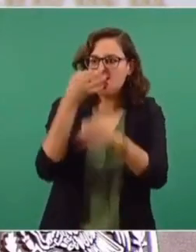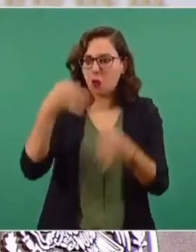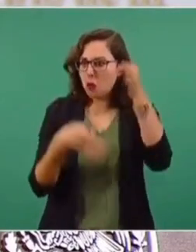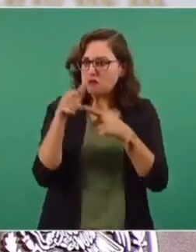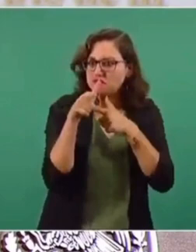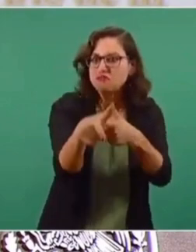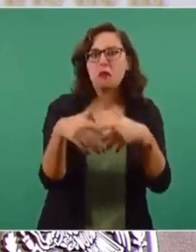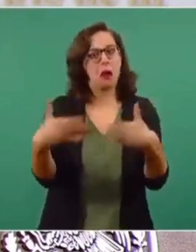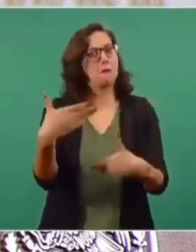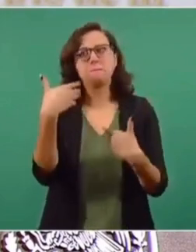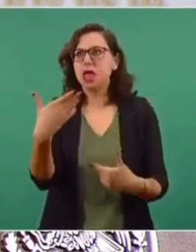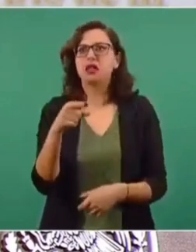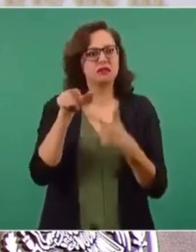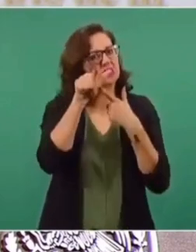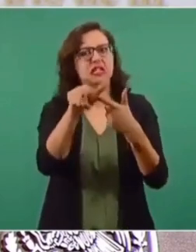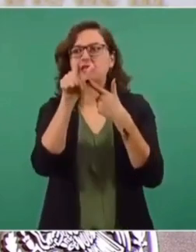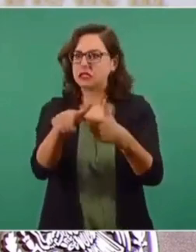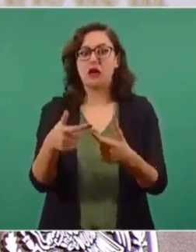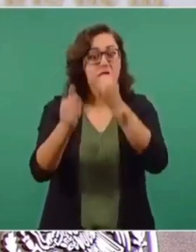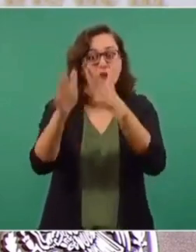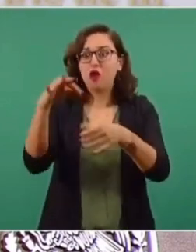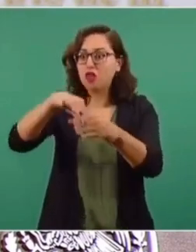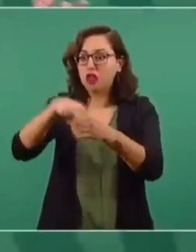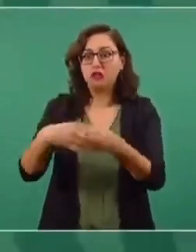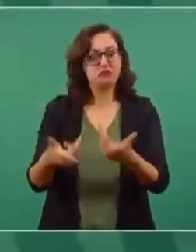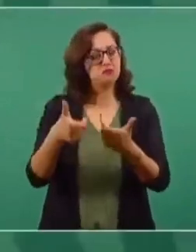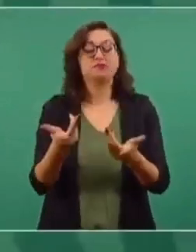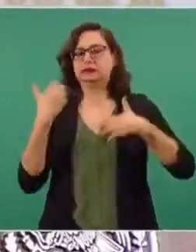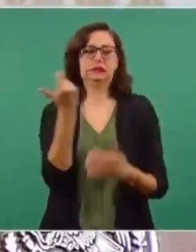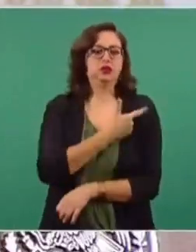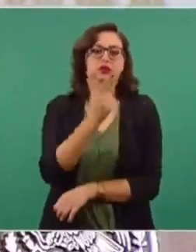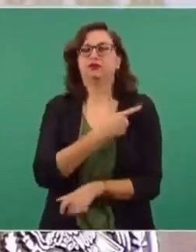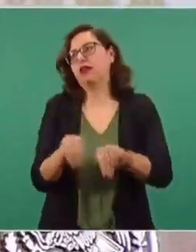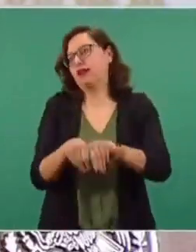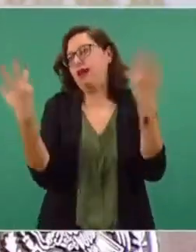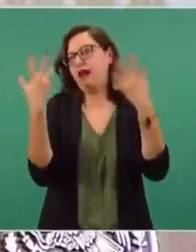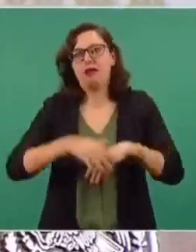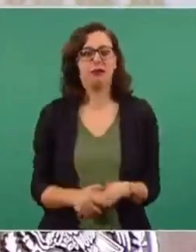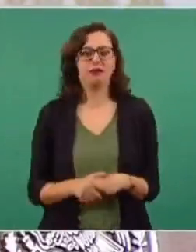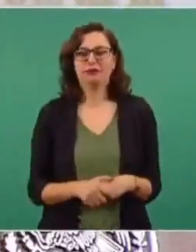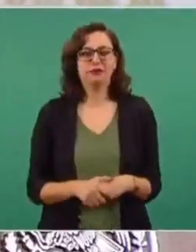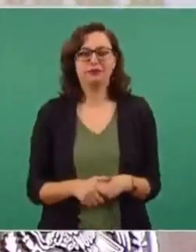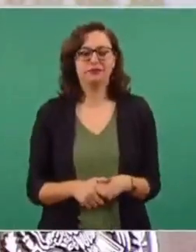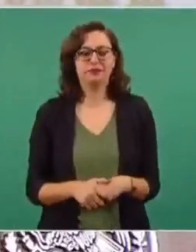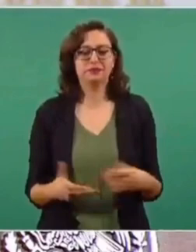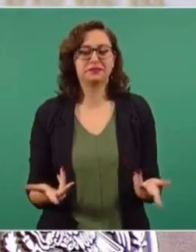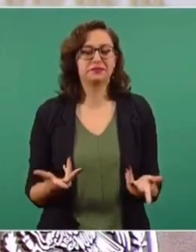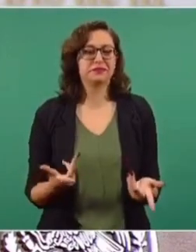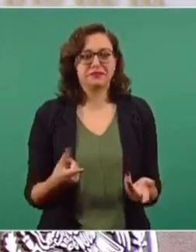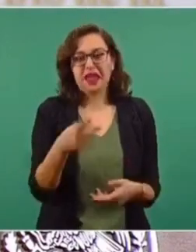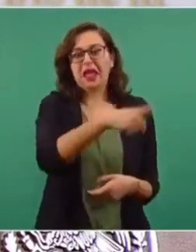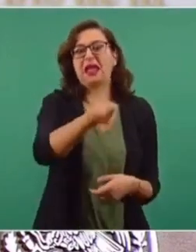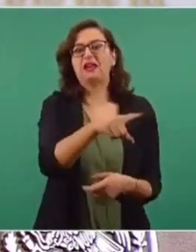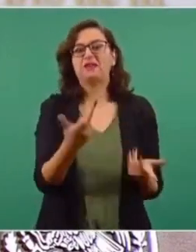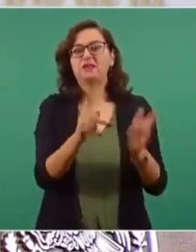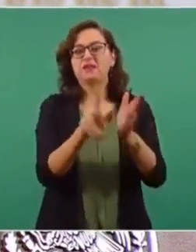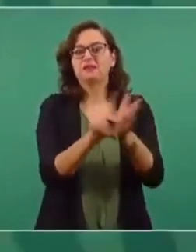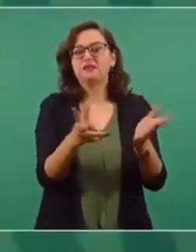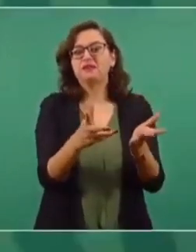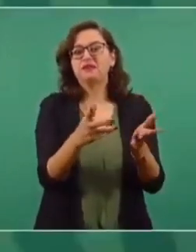y que no se permita para nada el fraude electoral. Claro que a los del Reforma no les gusta. Ellos se